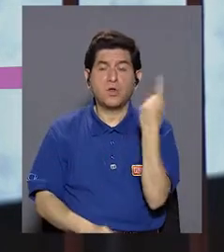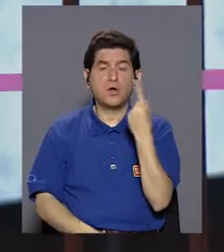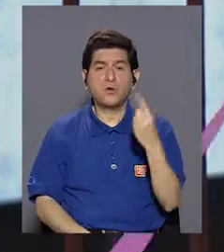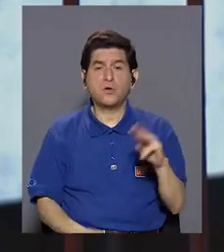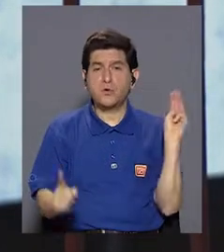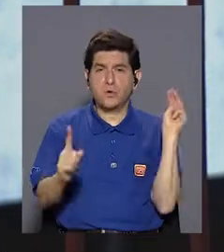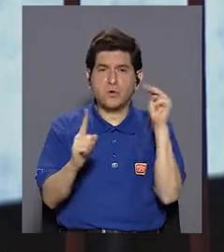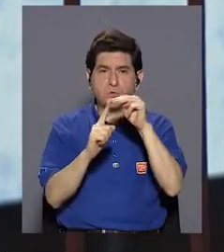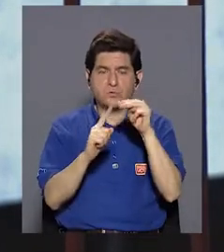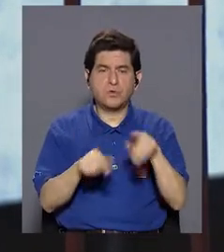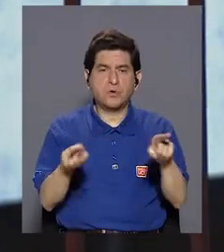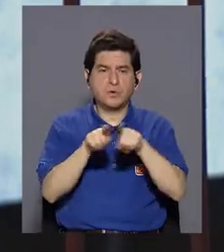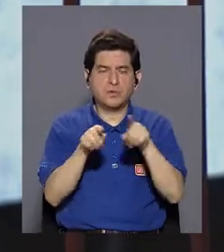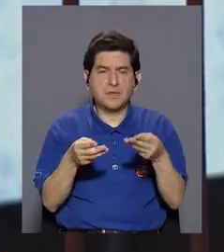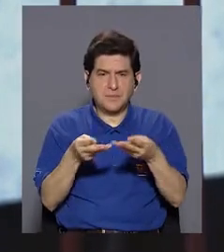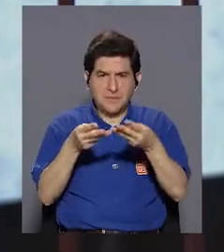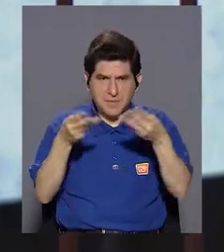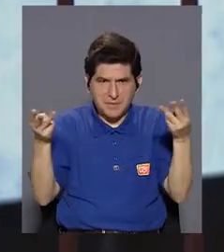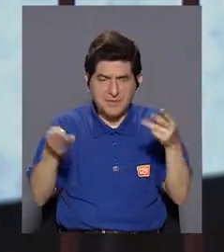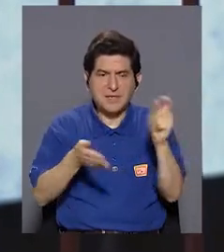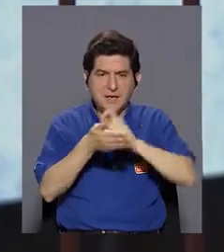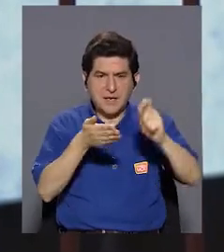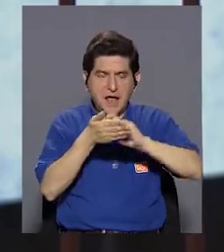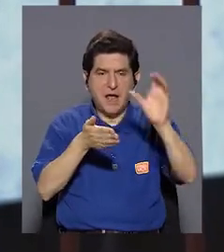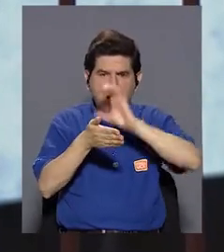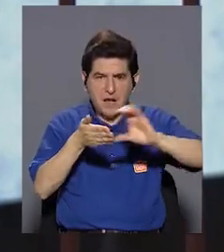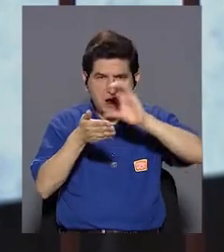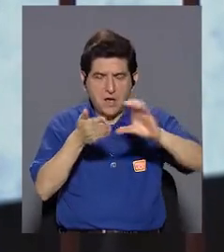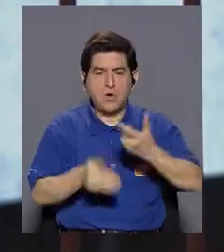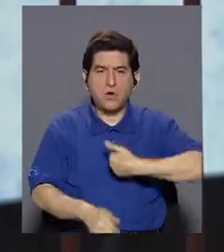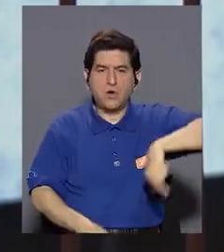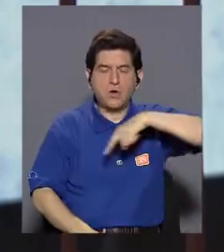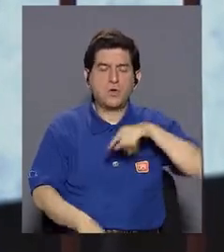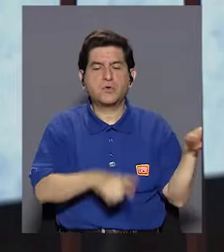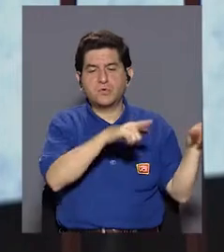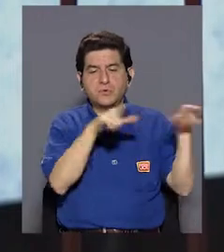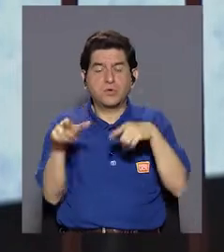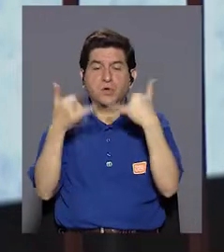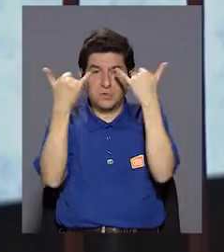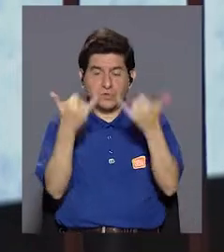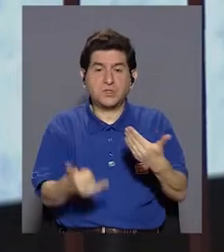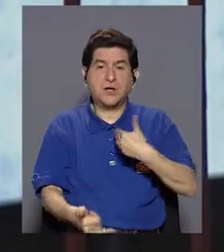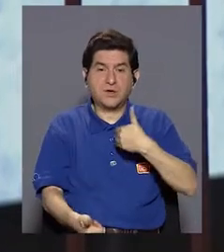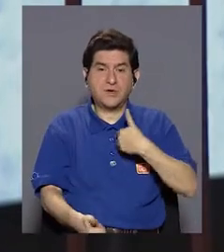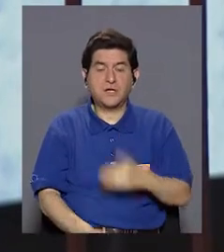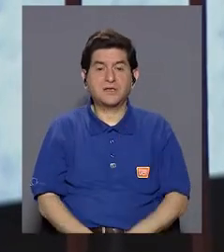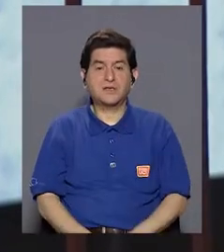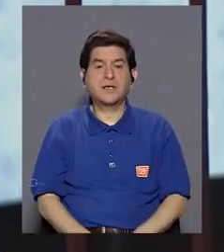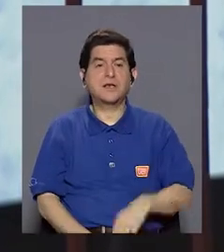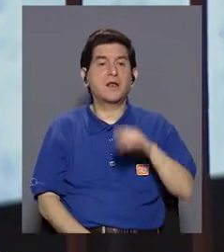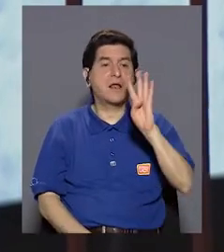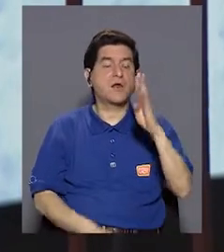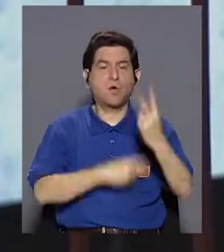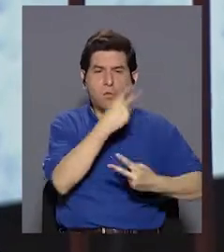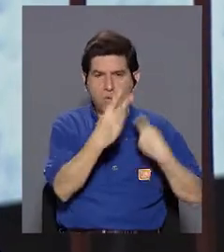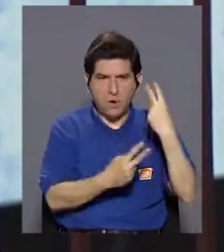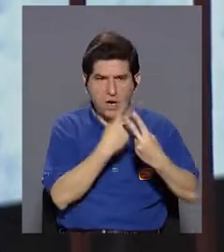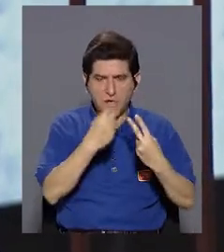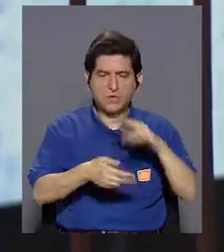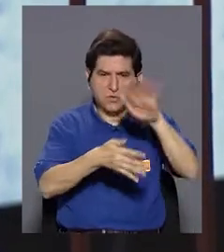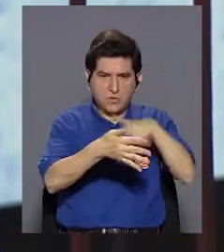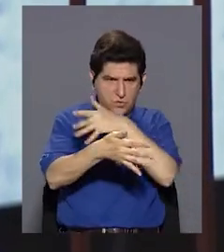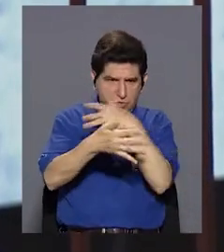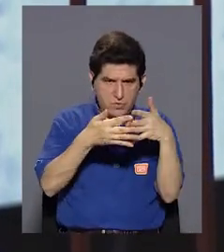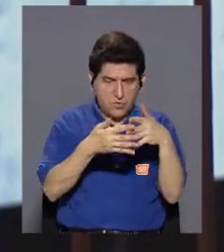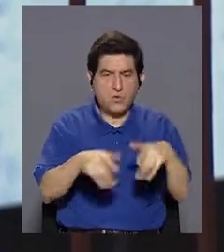no solo el mensaje, sino el material a las escuelas, a los colegios, nosotros lo estamos dispuestos. Ahorita tenemos ya programadas cuatro giras,